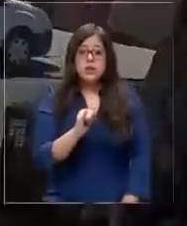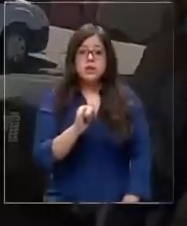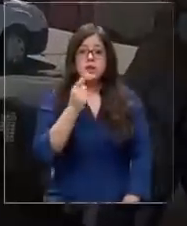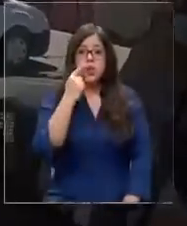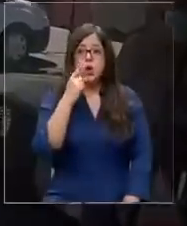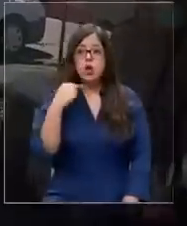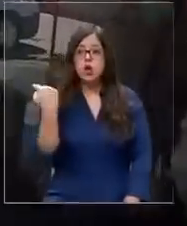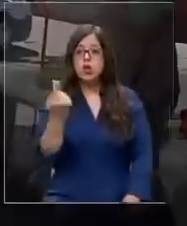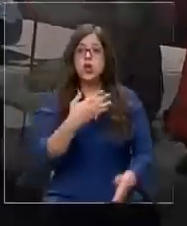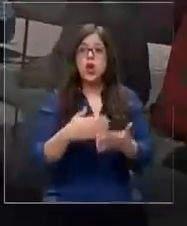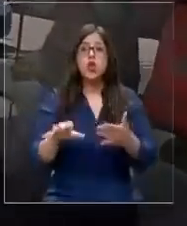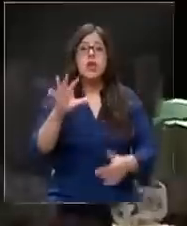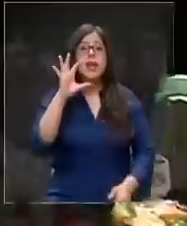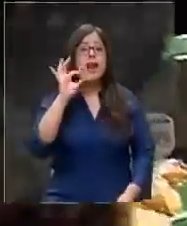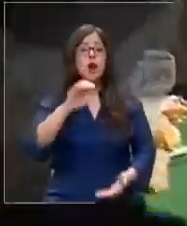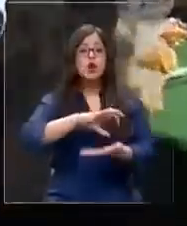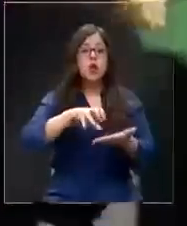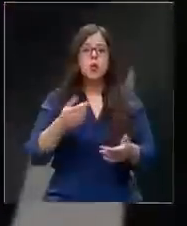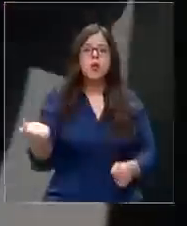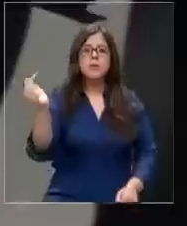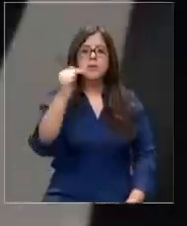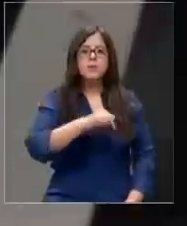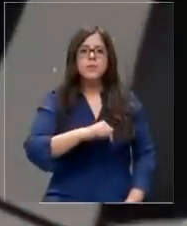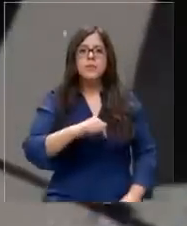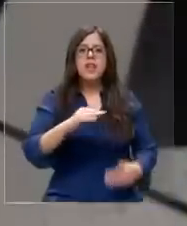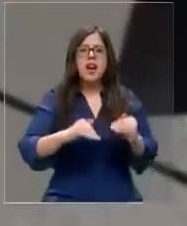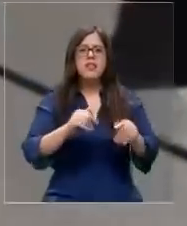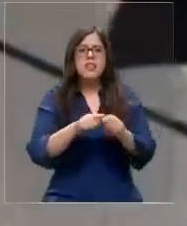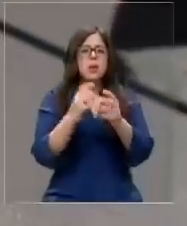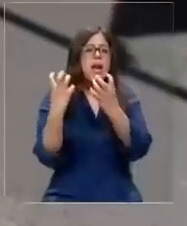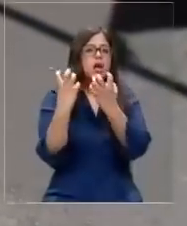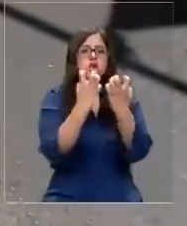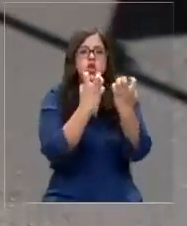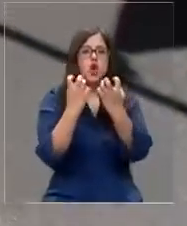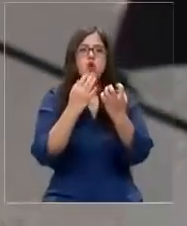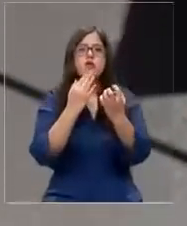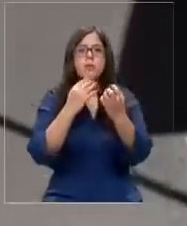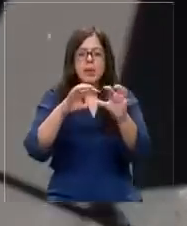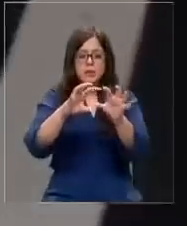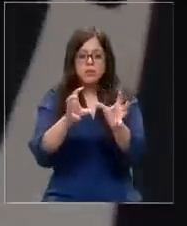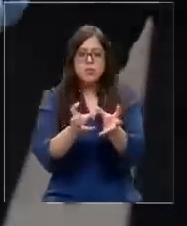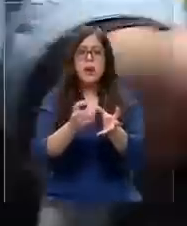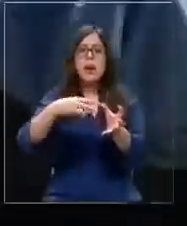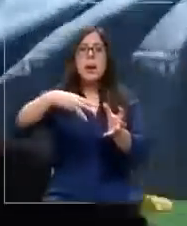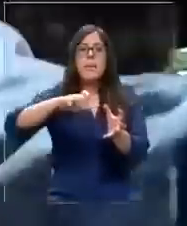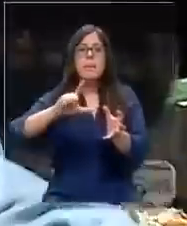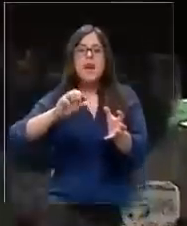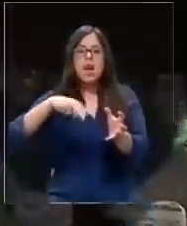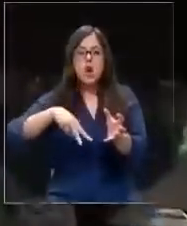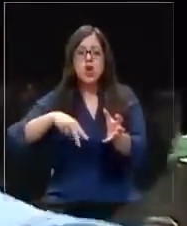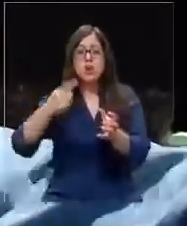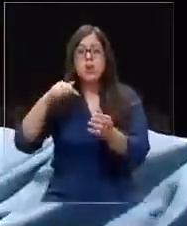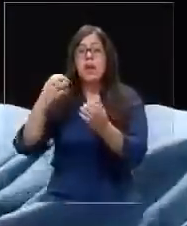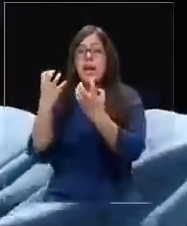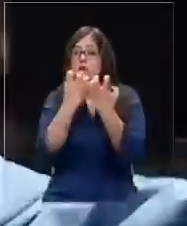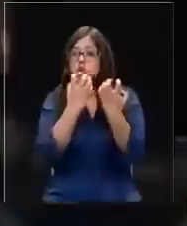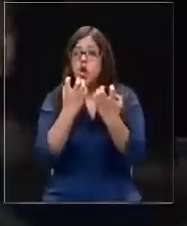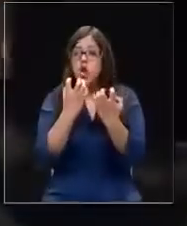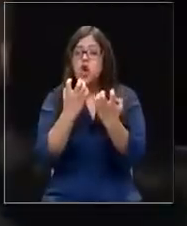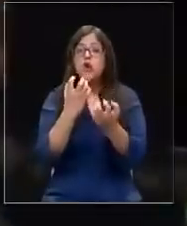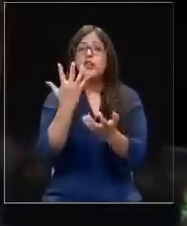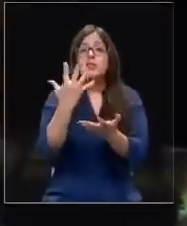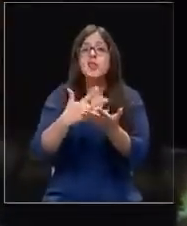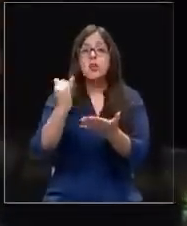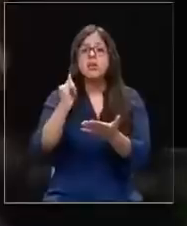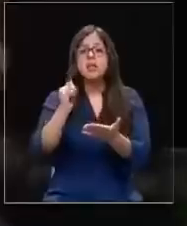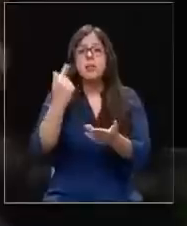Nosotros venimos de la Conde Baracá, ejemplo, llevamos melones, llevamos chorro, y el chorro está barato, está a 5 mil, ahí hay un buen precio. Pero un poquito